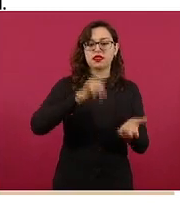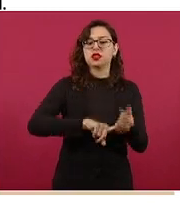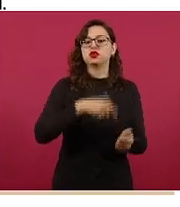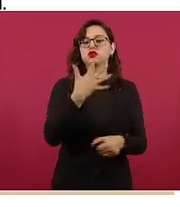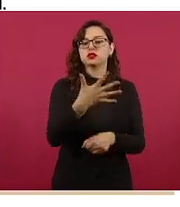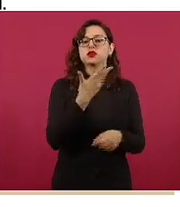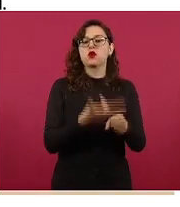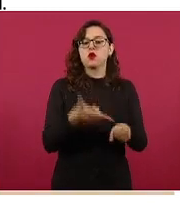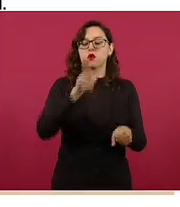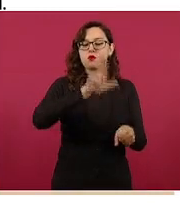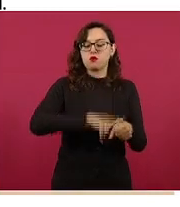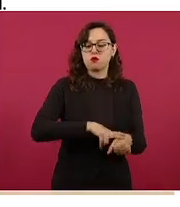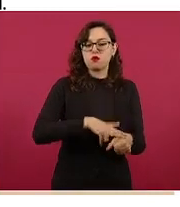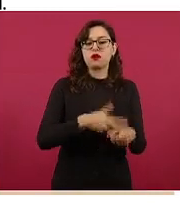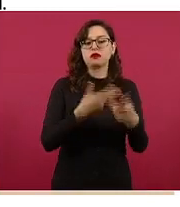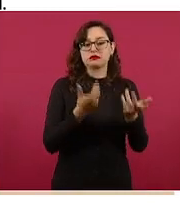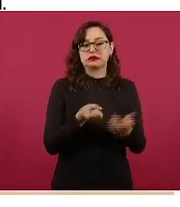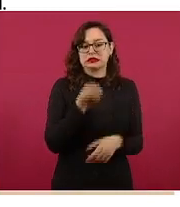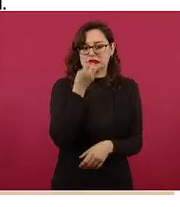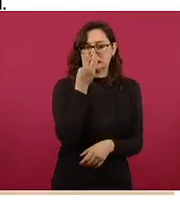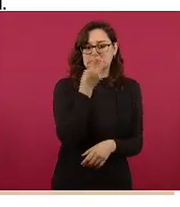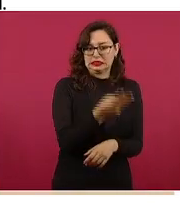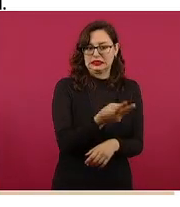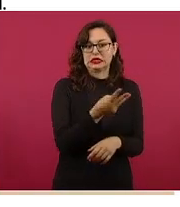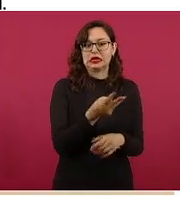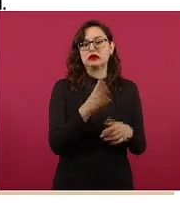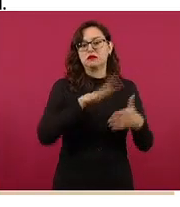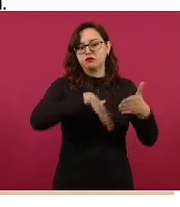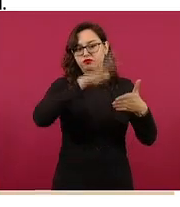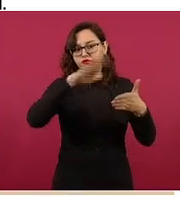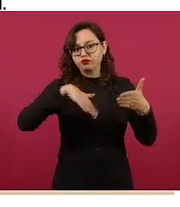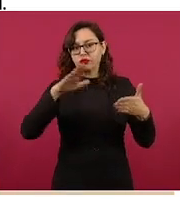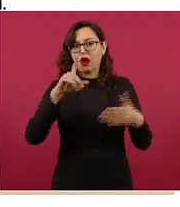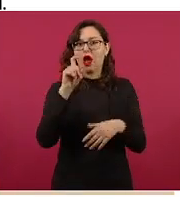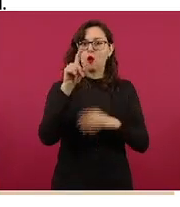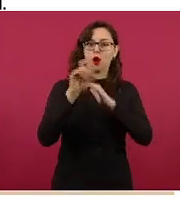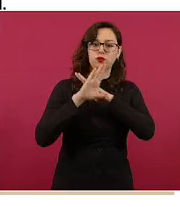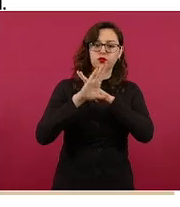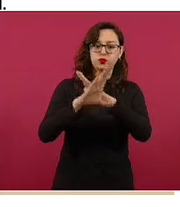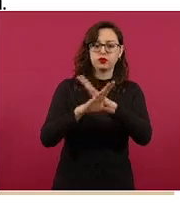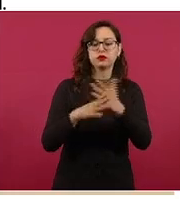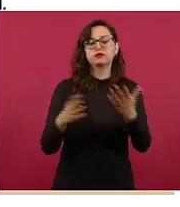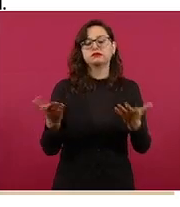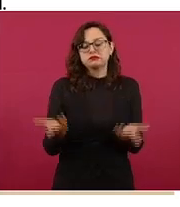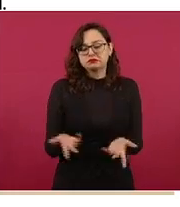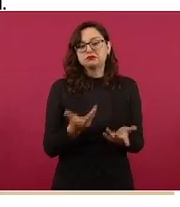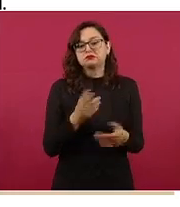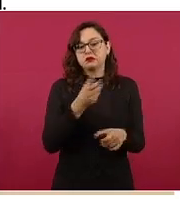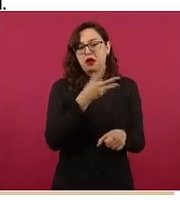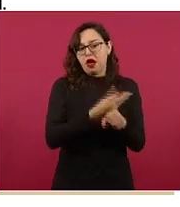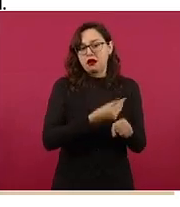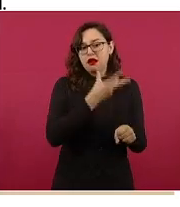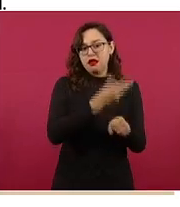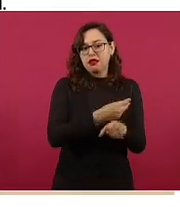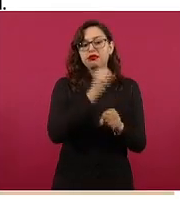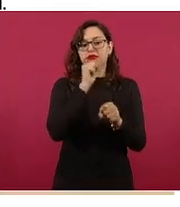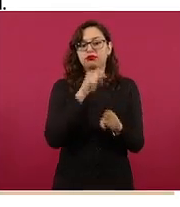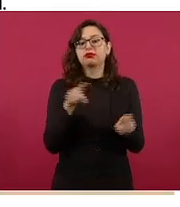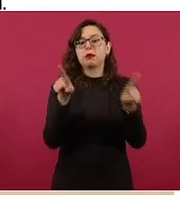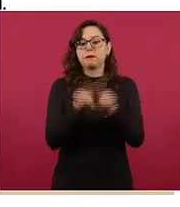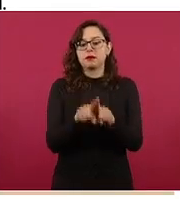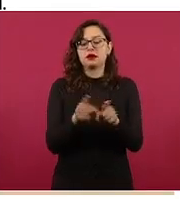Tres de ellos han sido intervenidos por acciones de impermeabilización y pintura y se ha iniciado con la